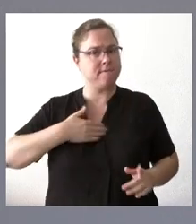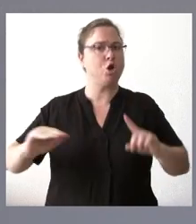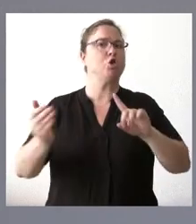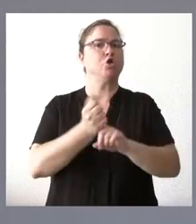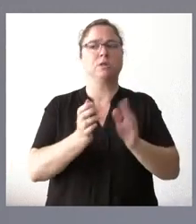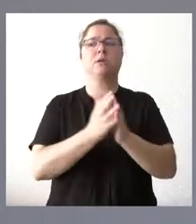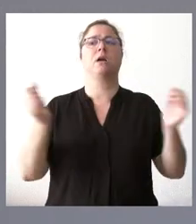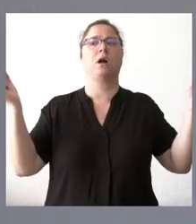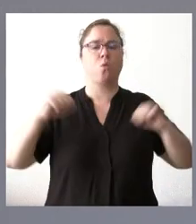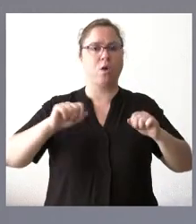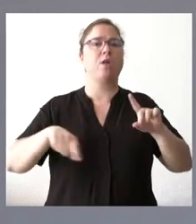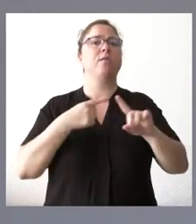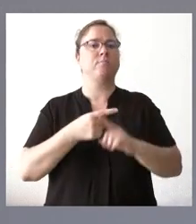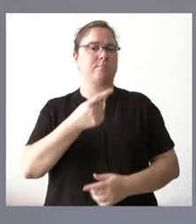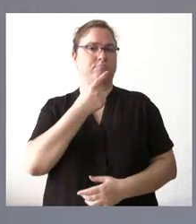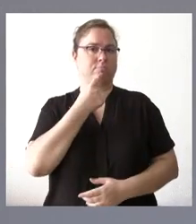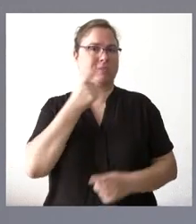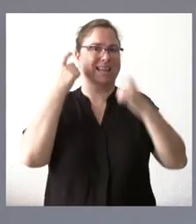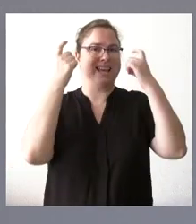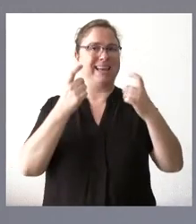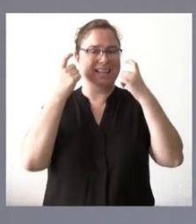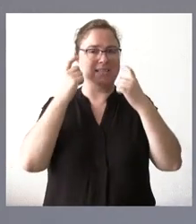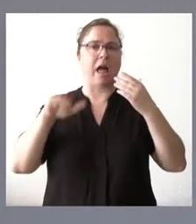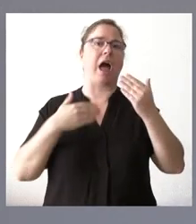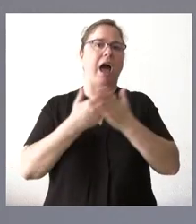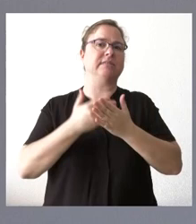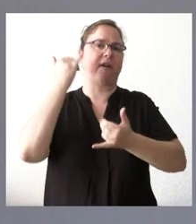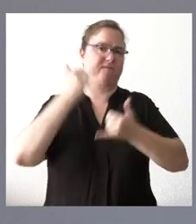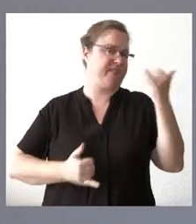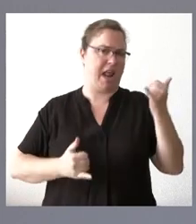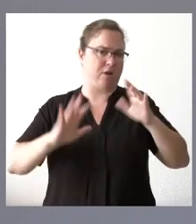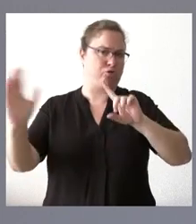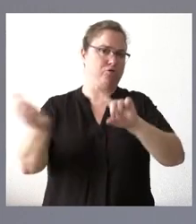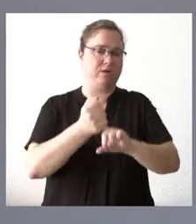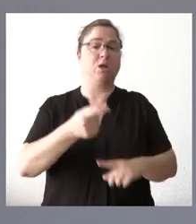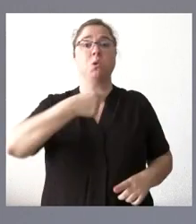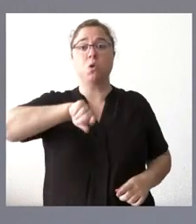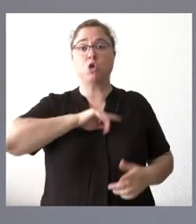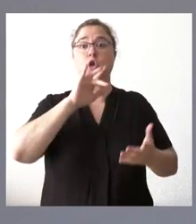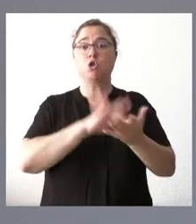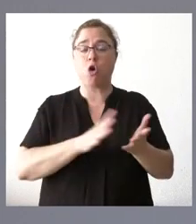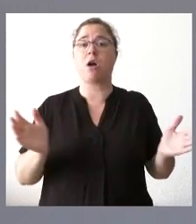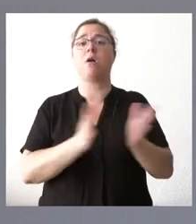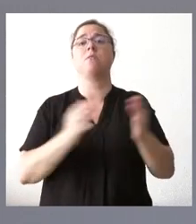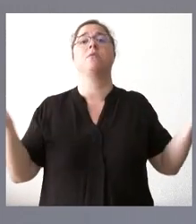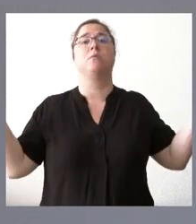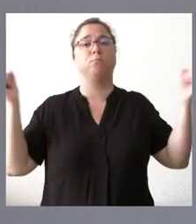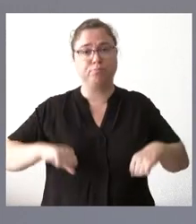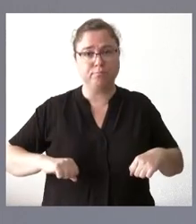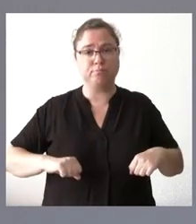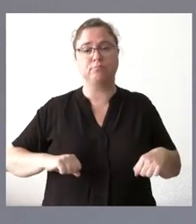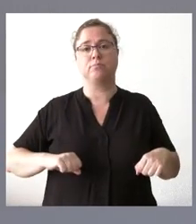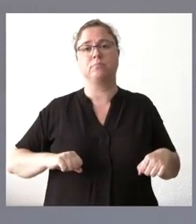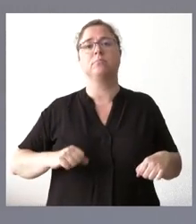acuerdos y eso es algo que procuremos intentar hasta el final y que aquellos acuerdos que consigamos acordar valga la redundancia